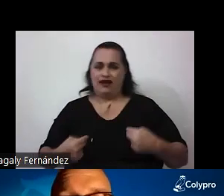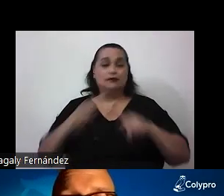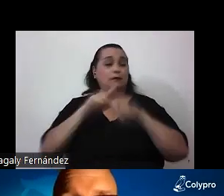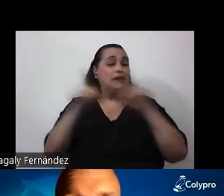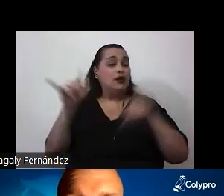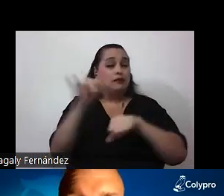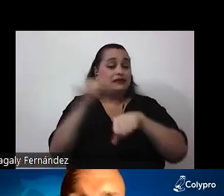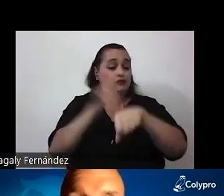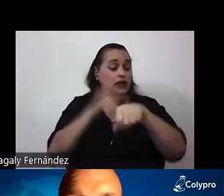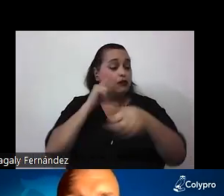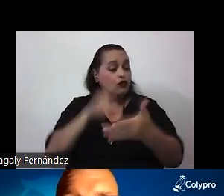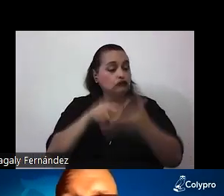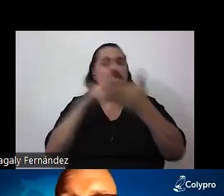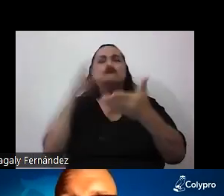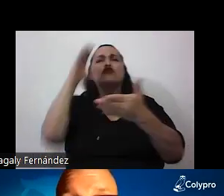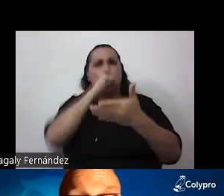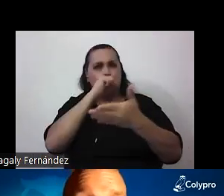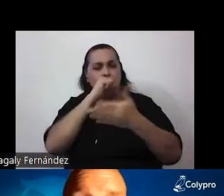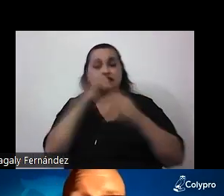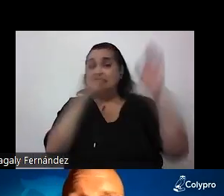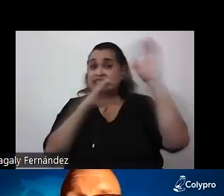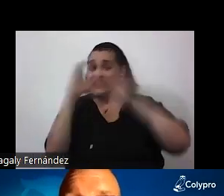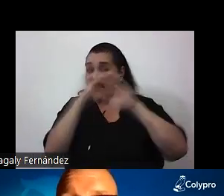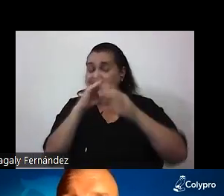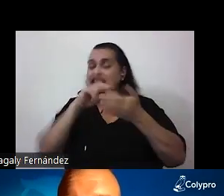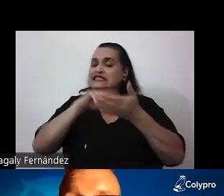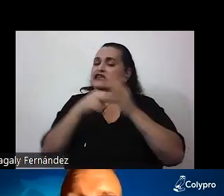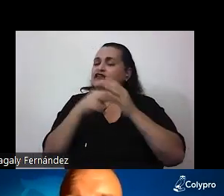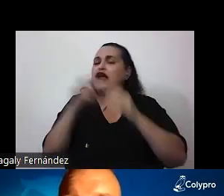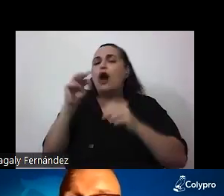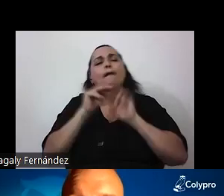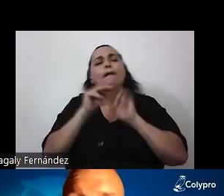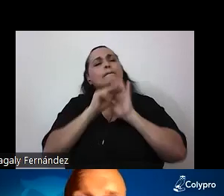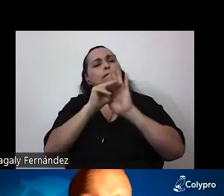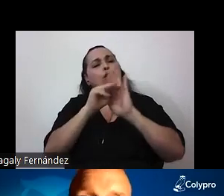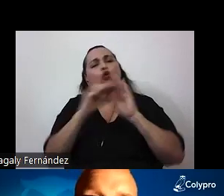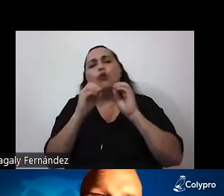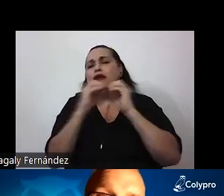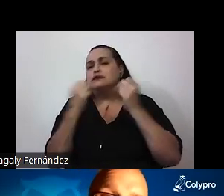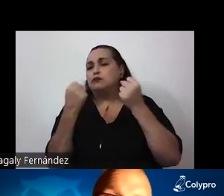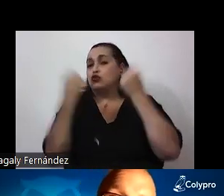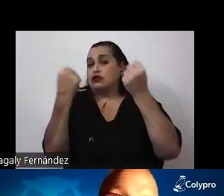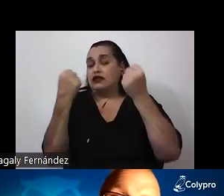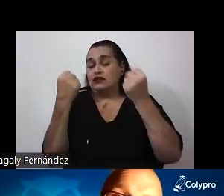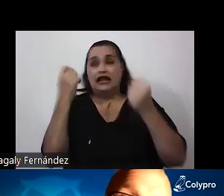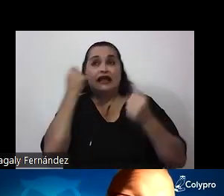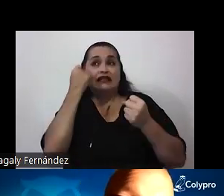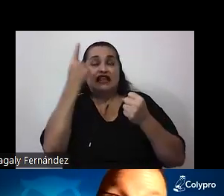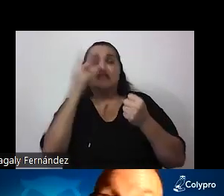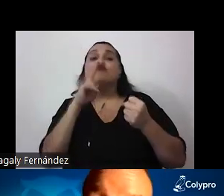reconoce que la ciencia constituye probablemente el modo más potente para comprender la realidad física que